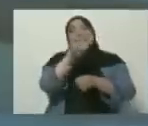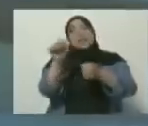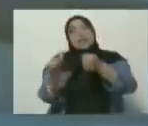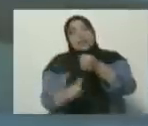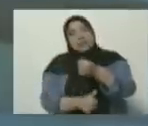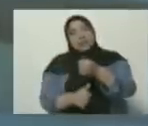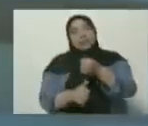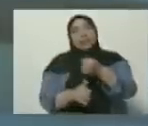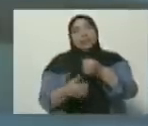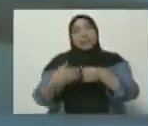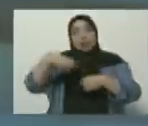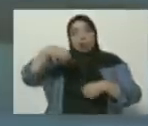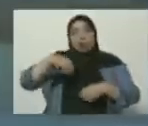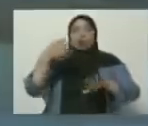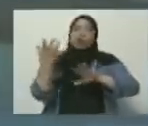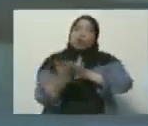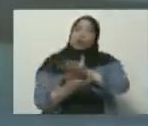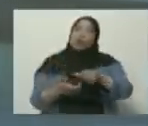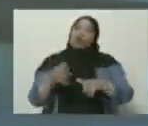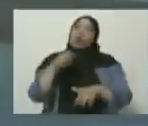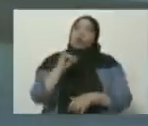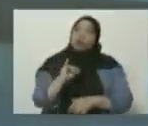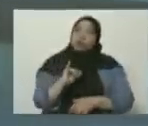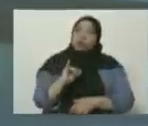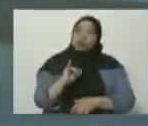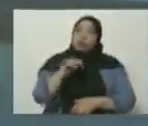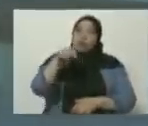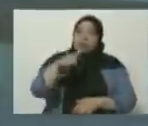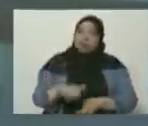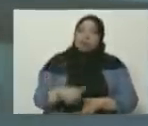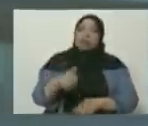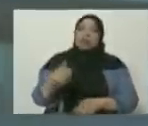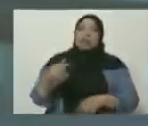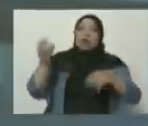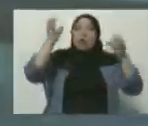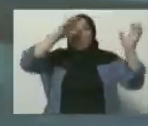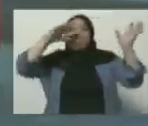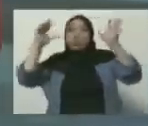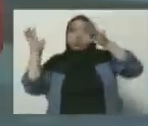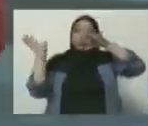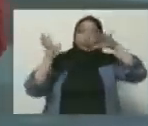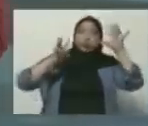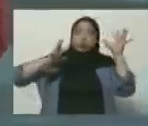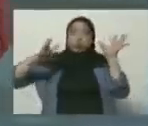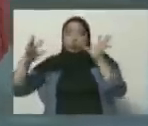de la República en el contexto de lo que es la llegada de este ciclón tropical que se avecina a nuestro país. Nosotros...